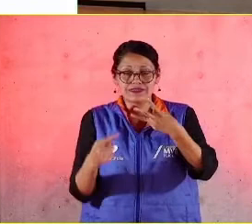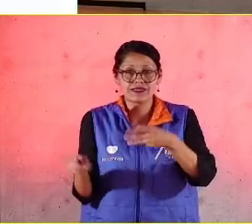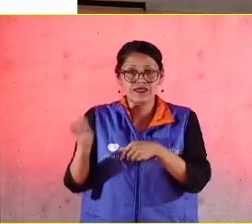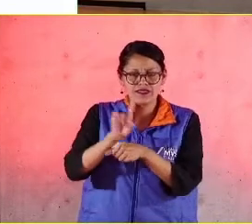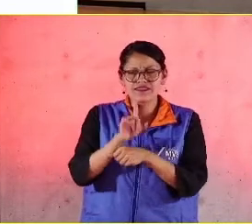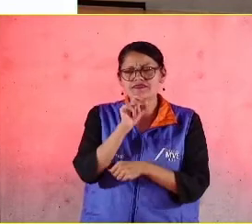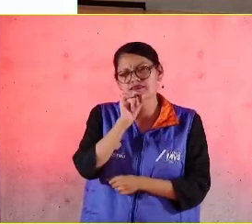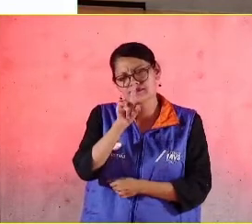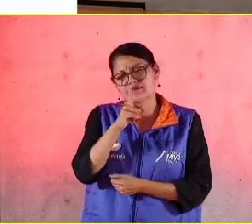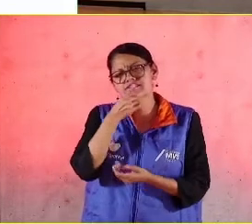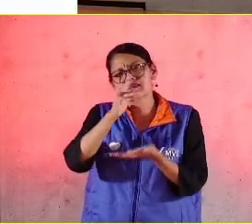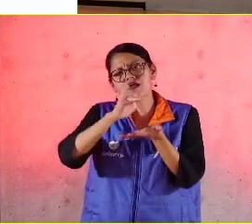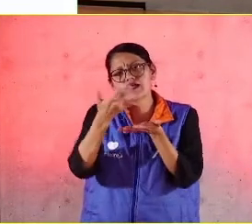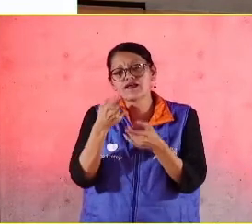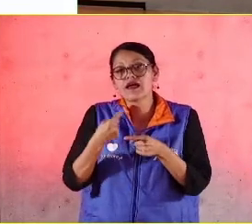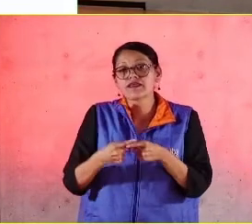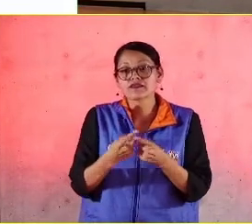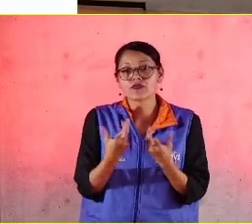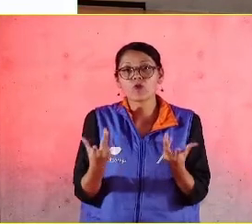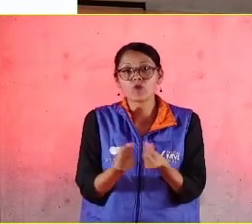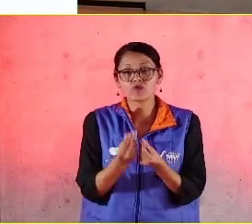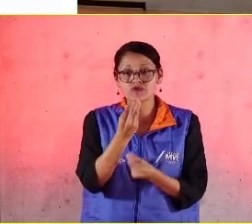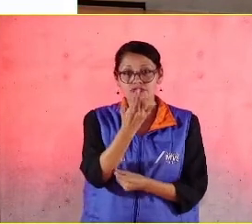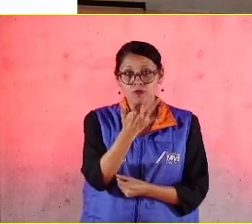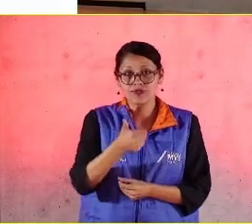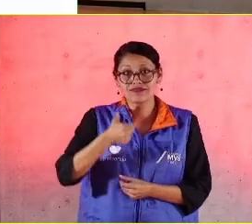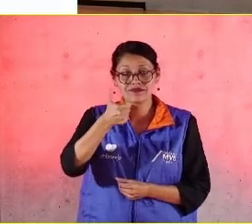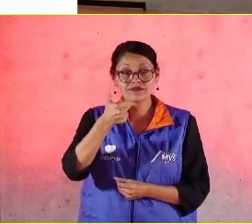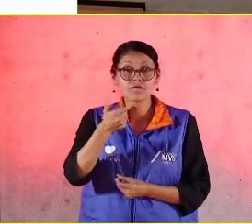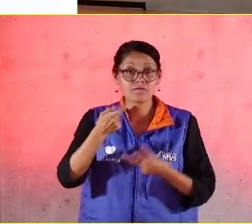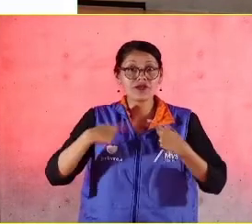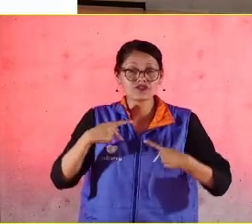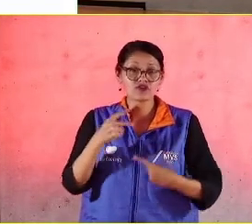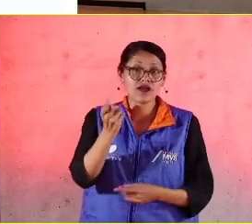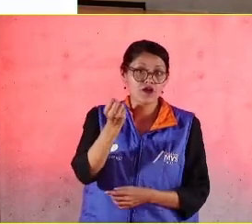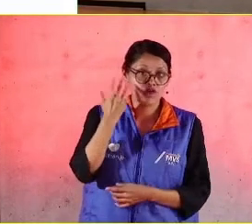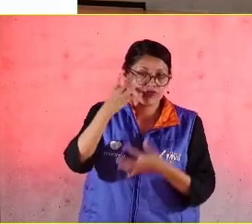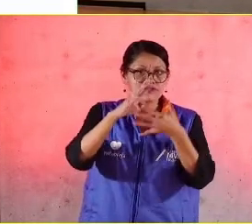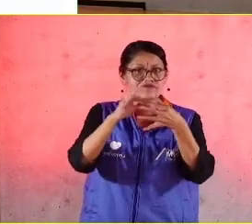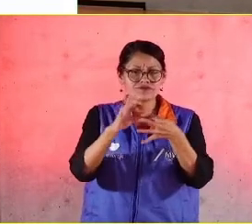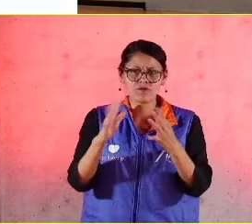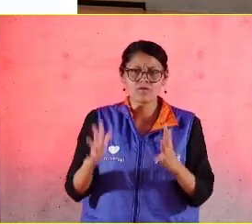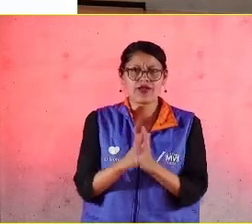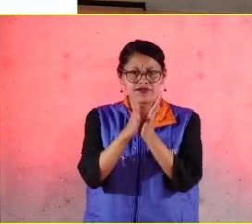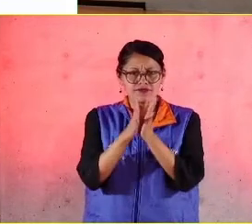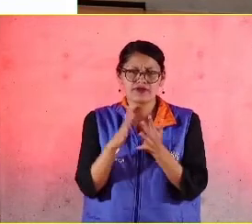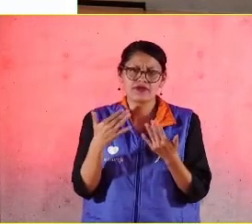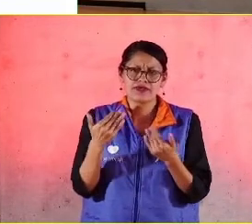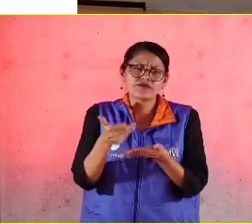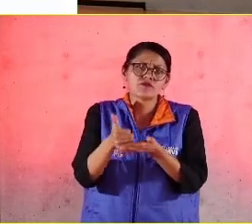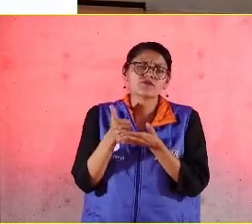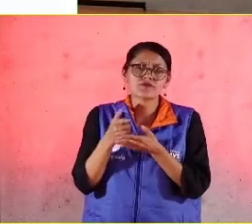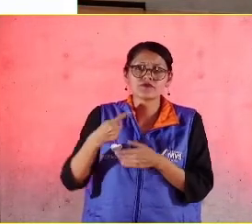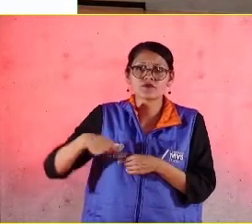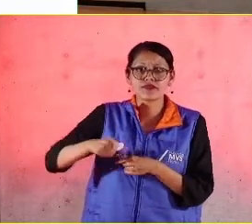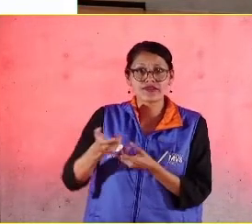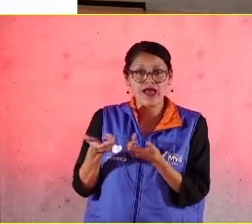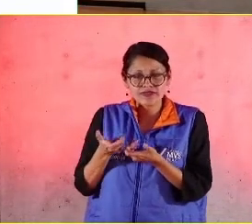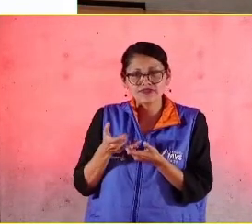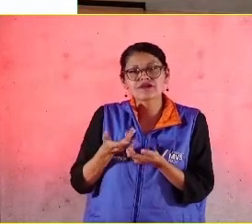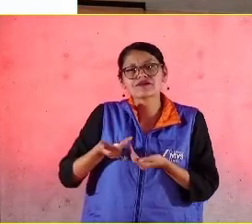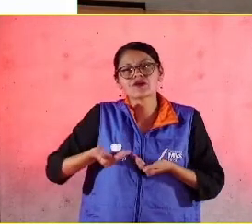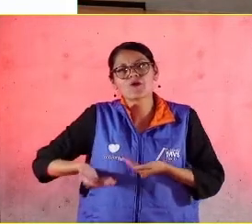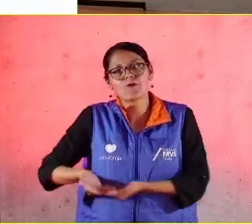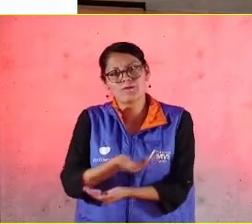también agradezco mucho a los 56 ponentes que han participado, que sobre todo nos han compartido lo que están haciendo